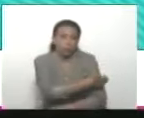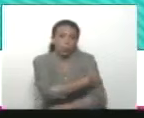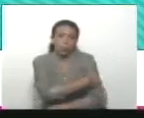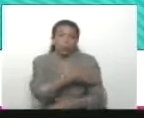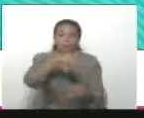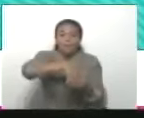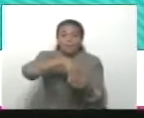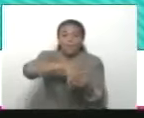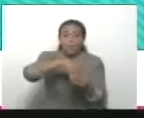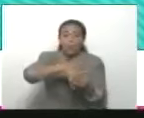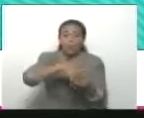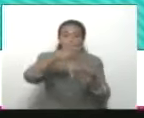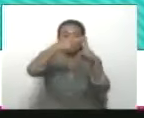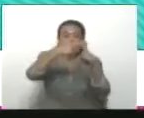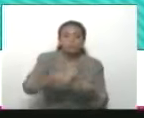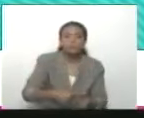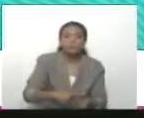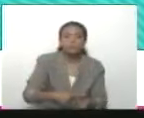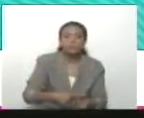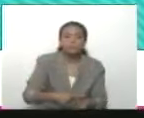voto sumado,